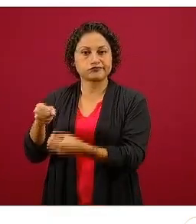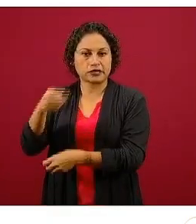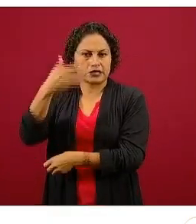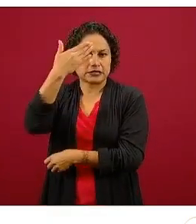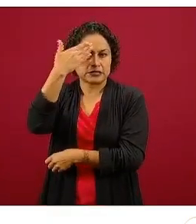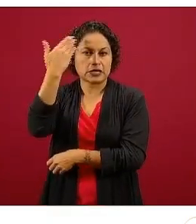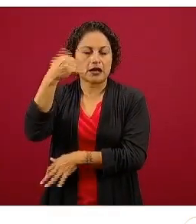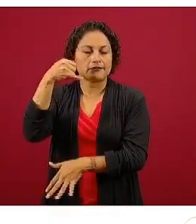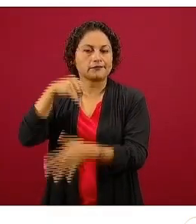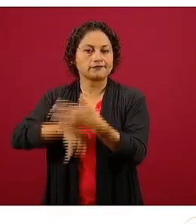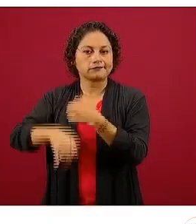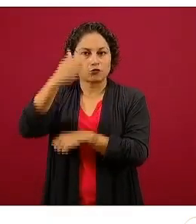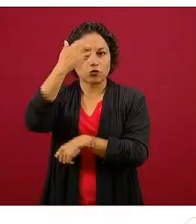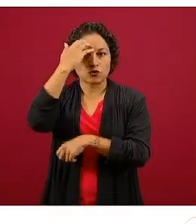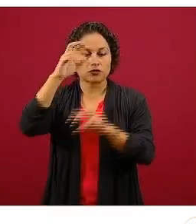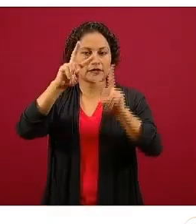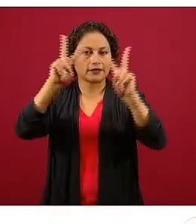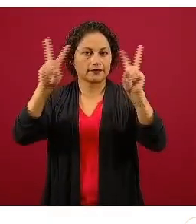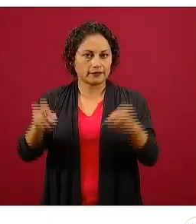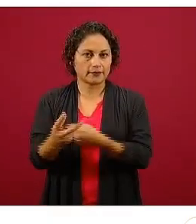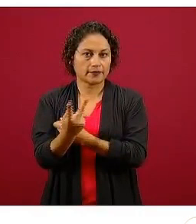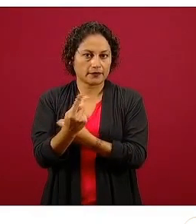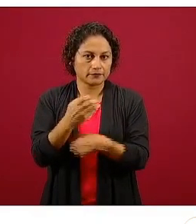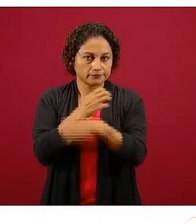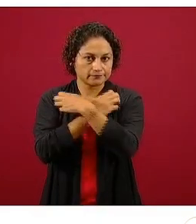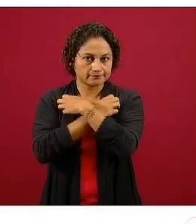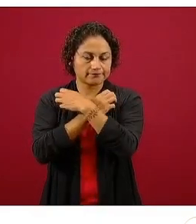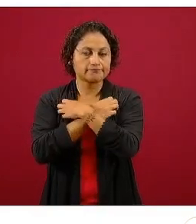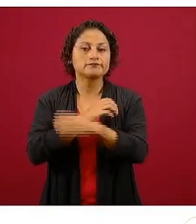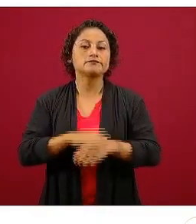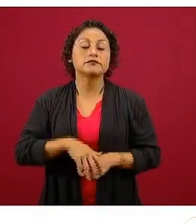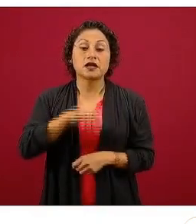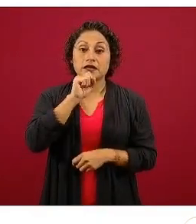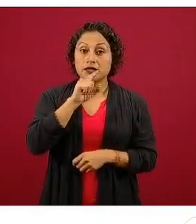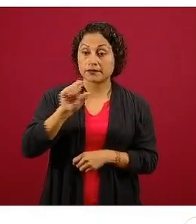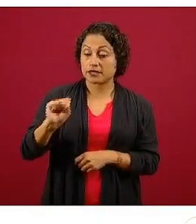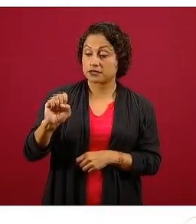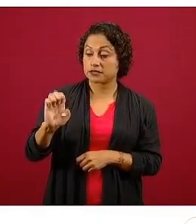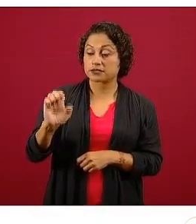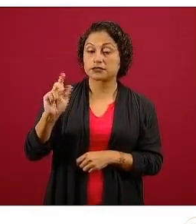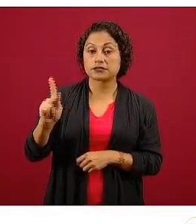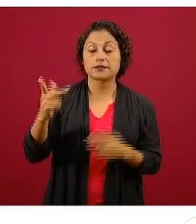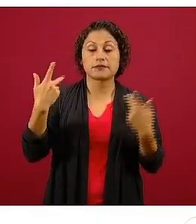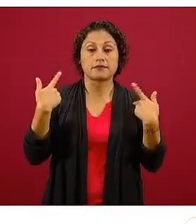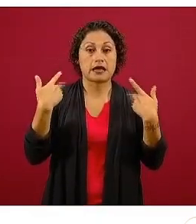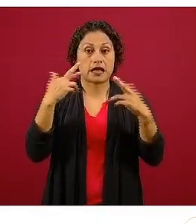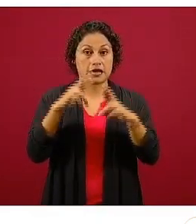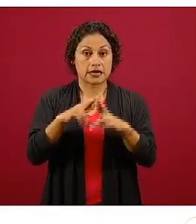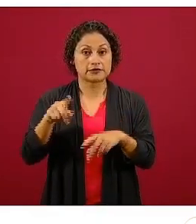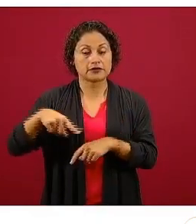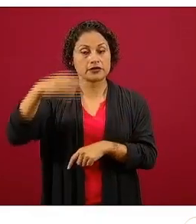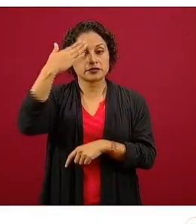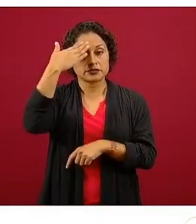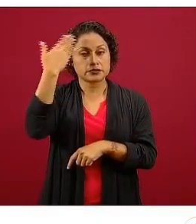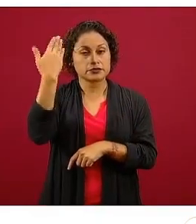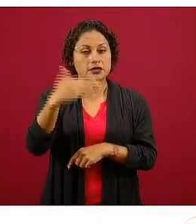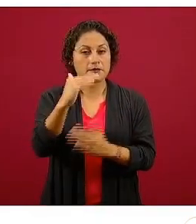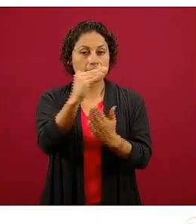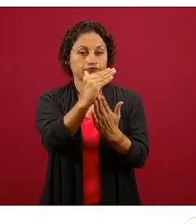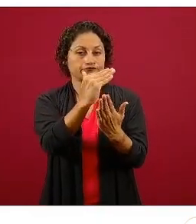la televisión. La Secretaría de Educación Pública y los docentes, considerando los aprendizajes fundamentales,